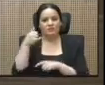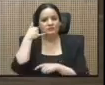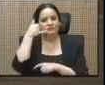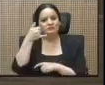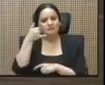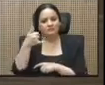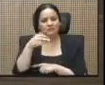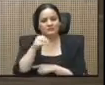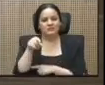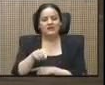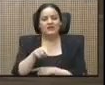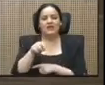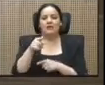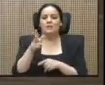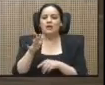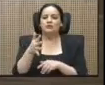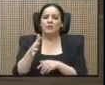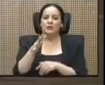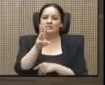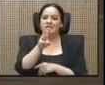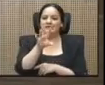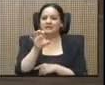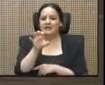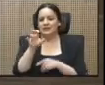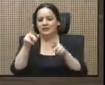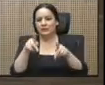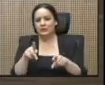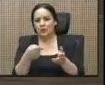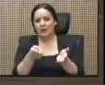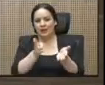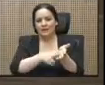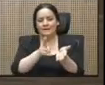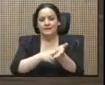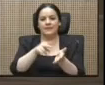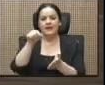600 personas aproximadamente, en Guanacaste.